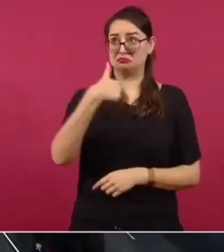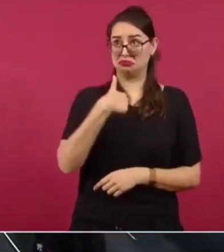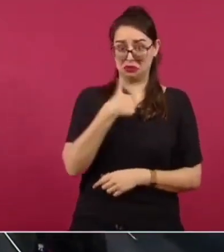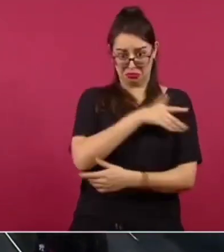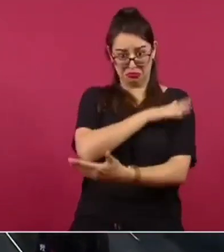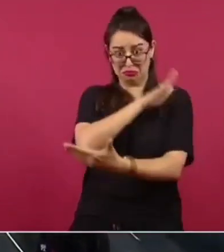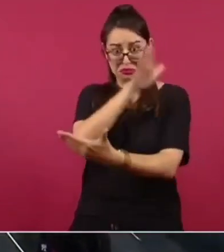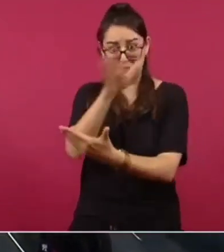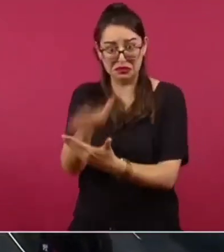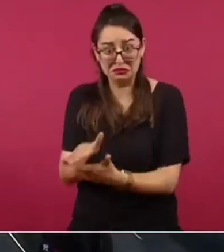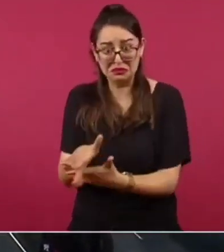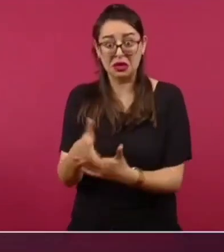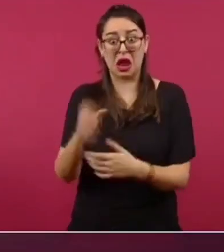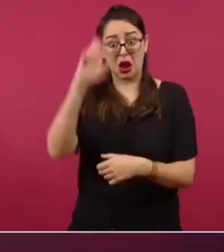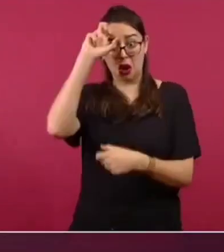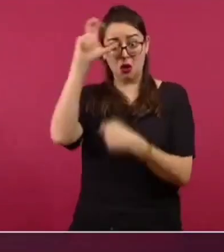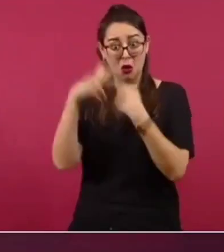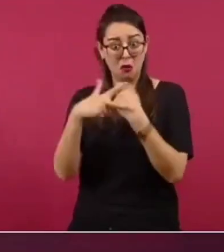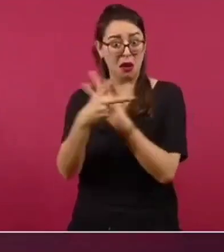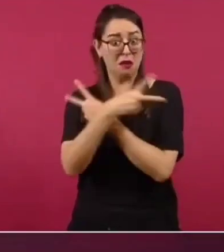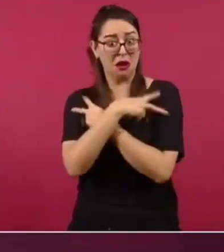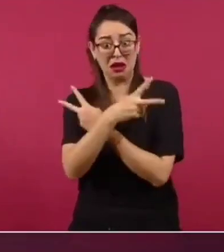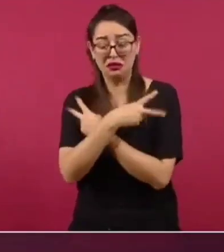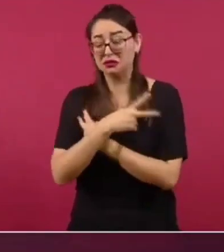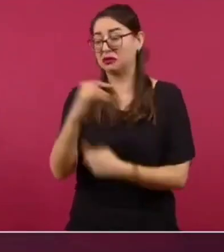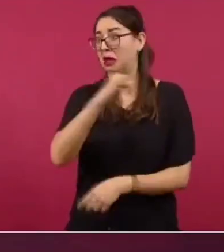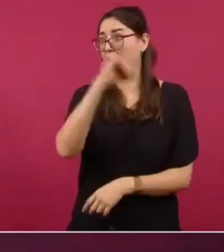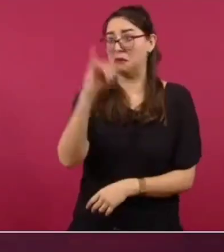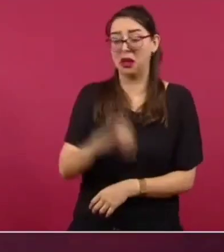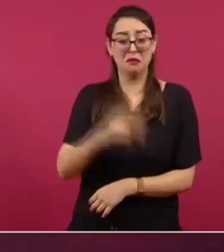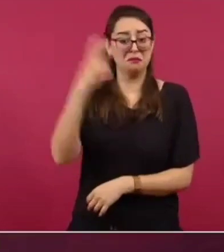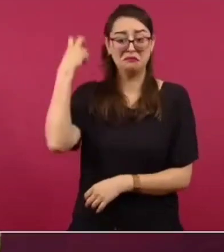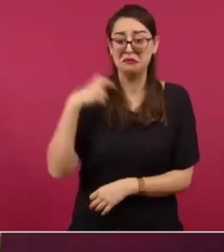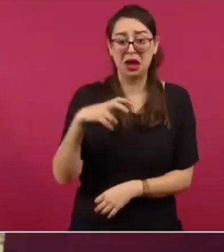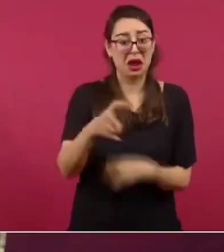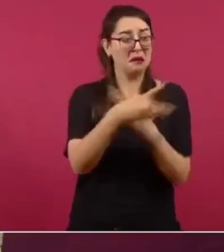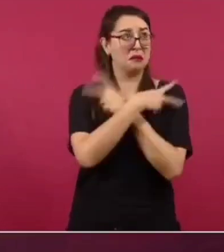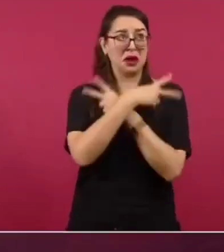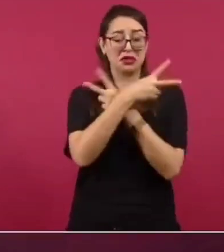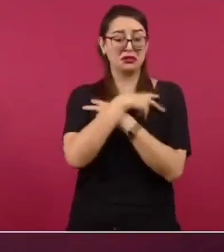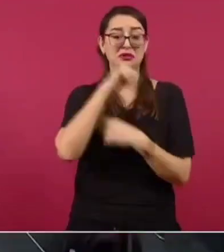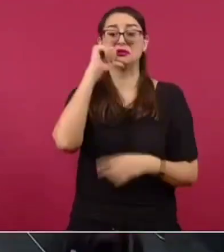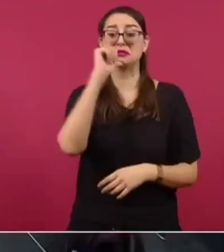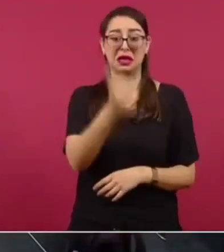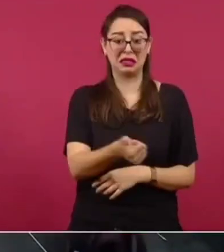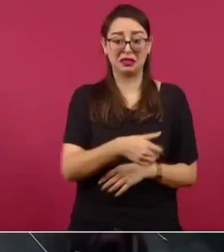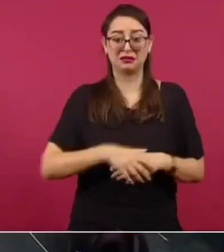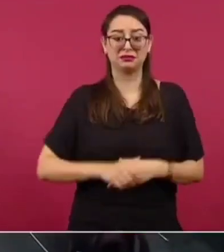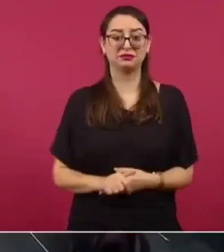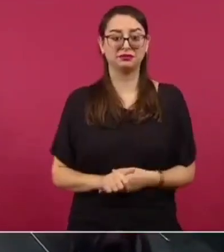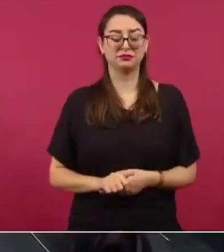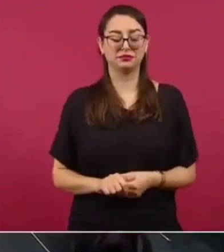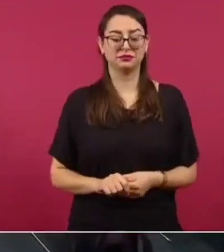de vacaciones y tengo más de 20 años que no salgo de vacaciones. Muchas gracias.